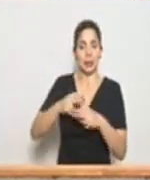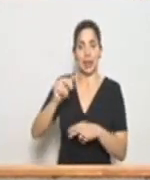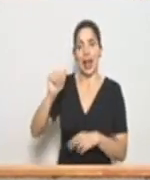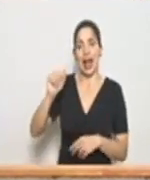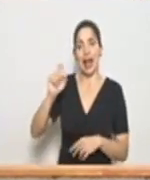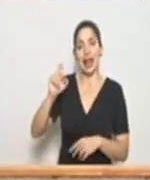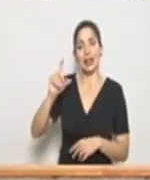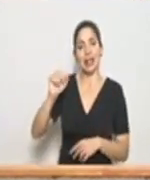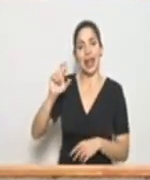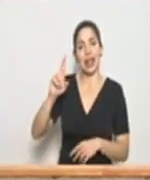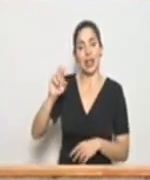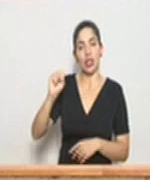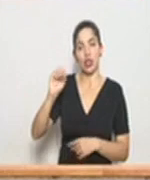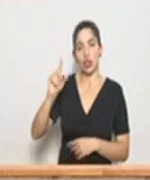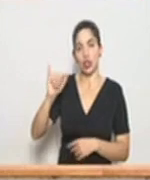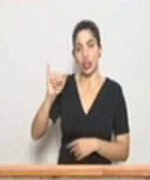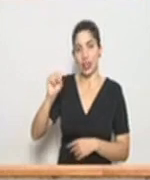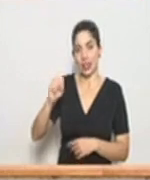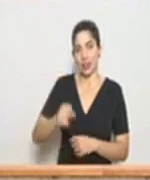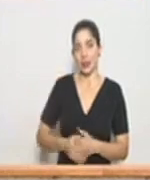alexander solís